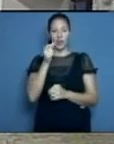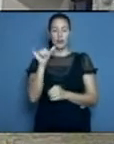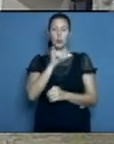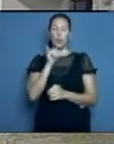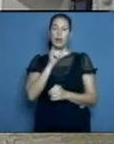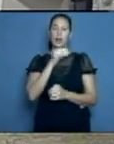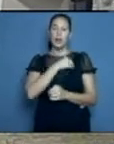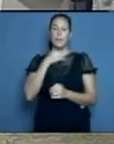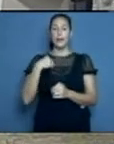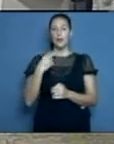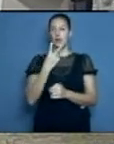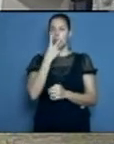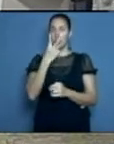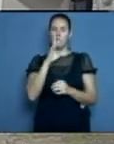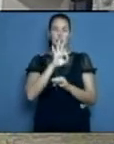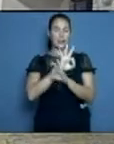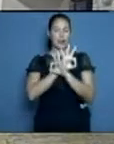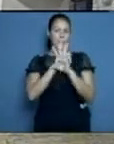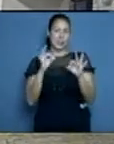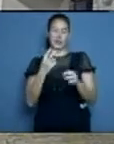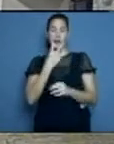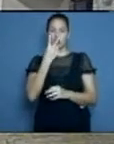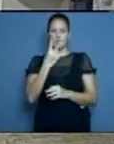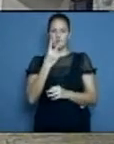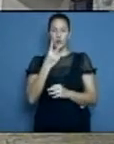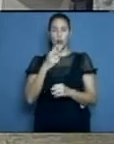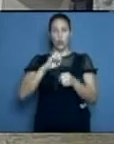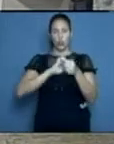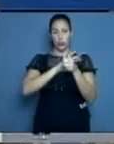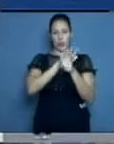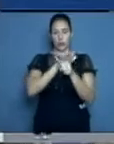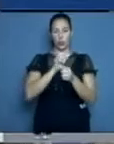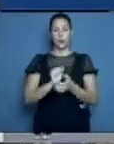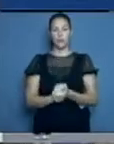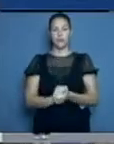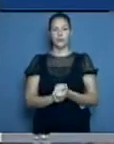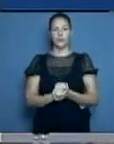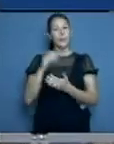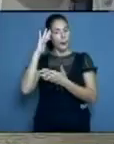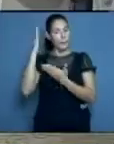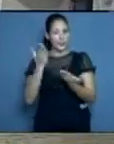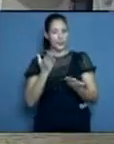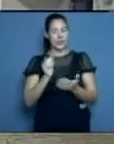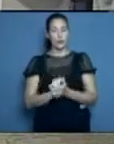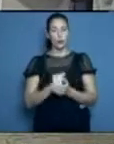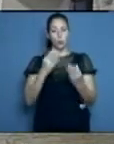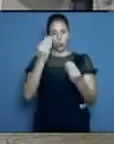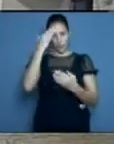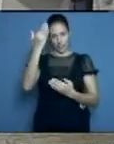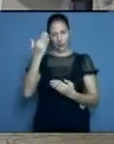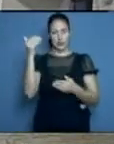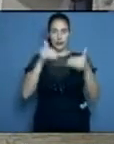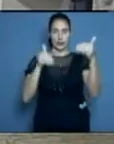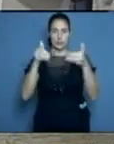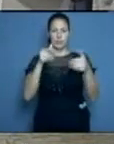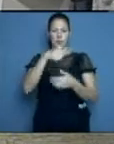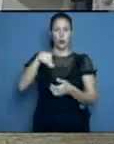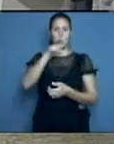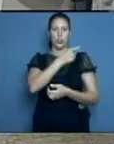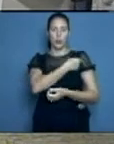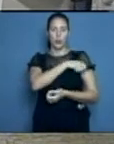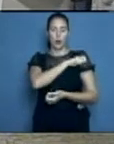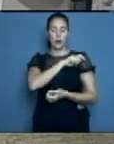tratamiento de la COVID-19 en nuestro país. Doctor, bienvenido. Muchas gracias. Es un placer estar aquí con el pueblo guinero.